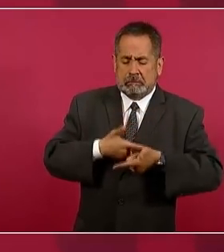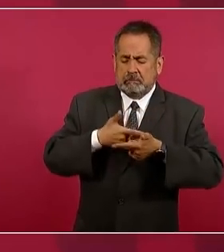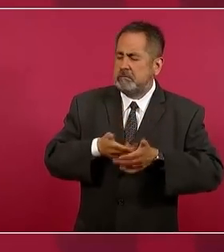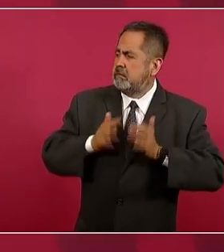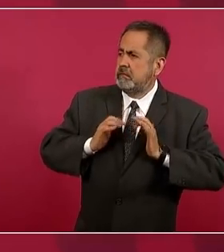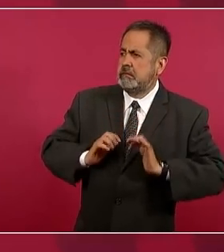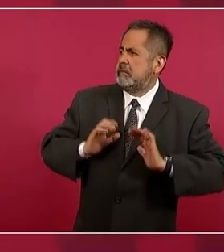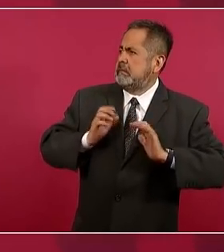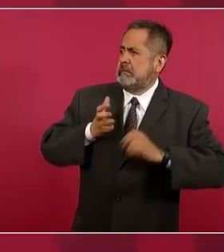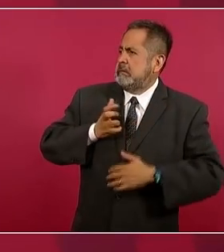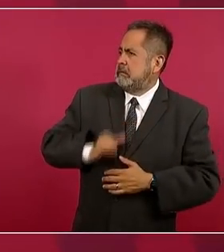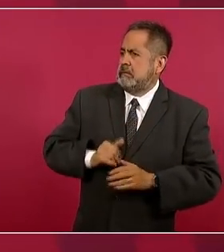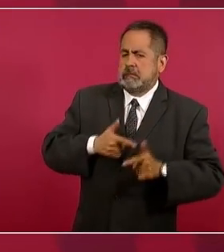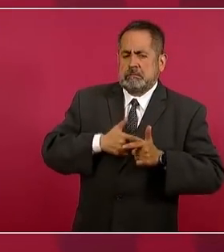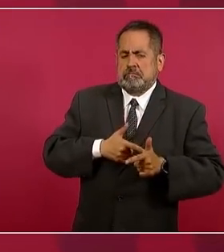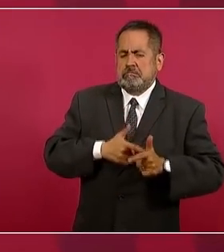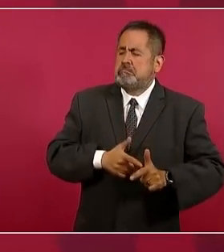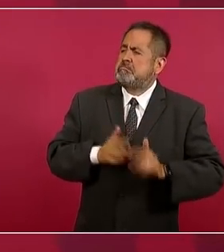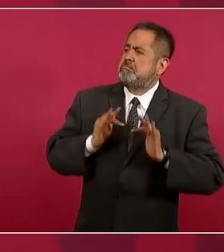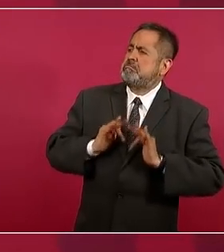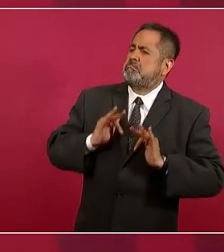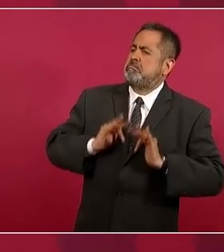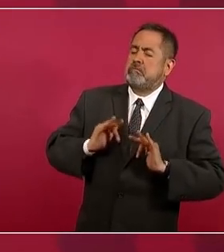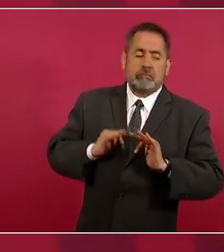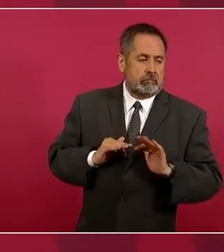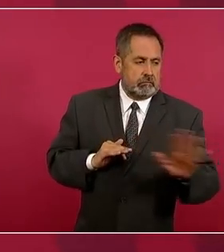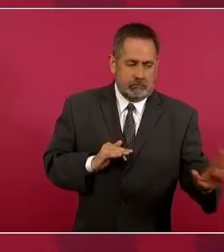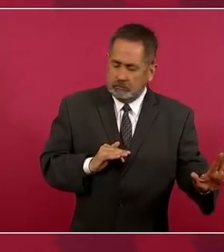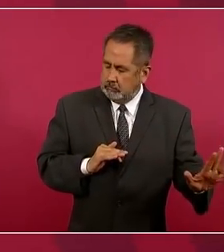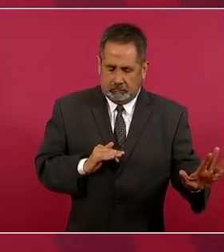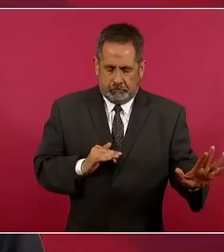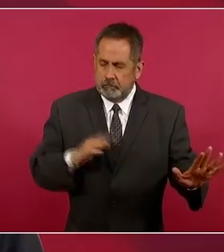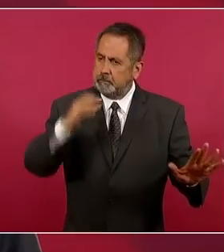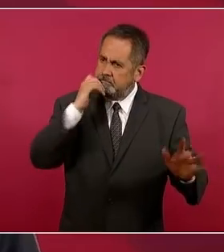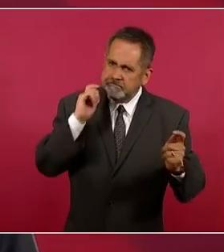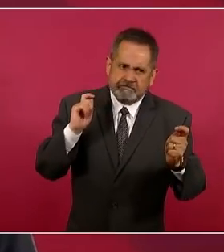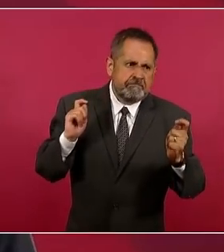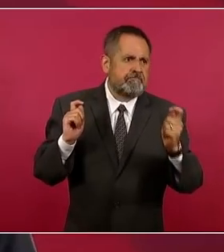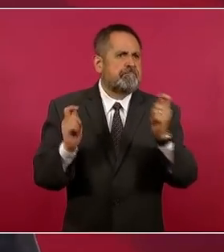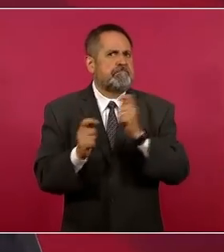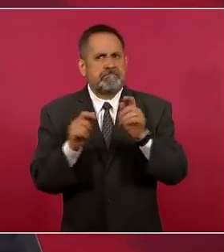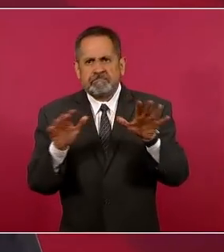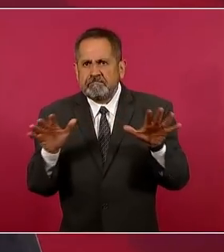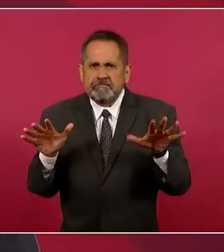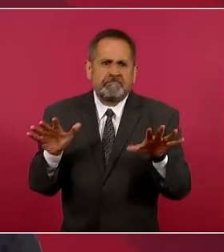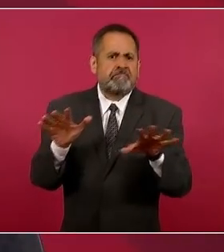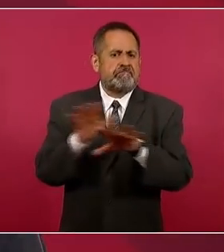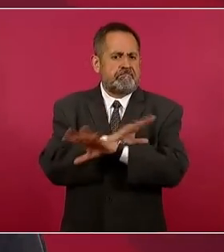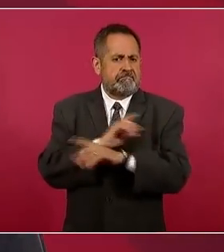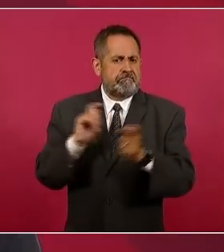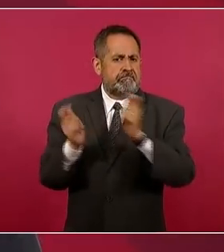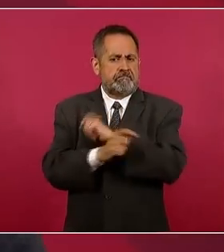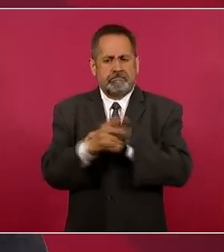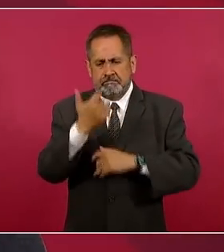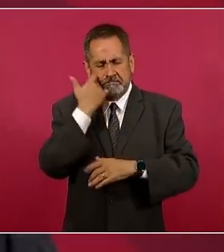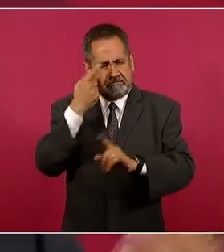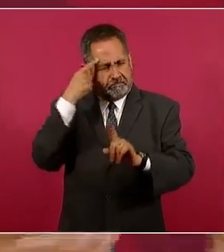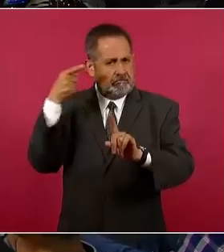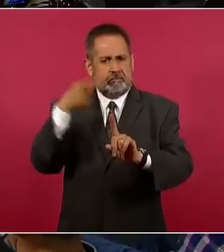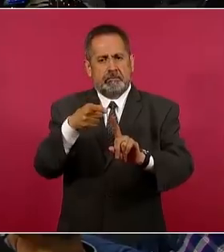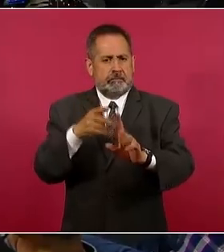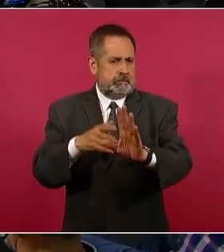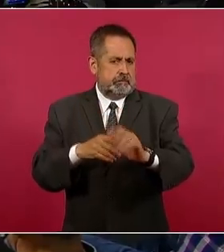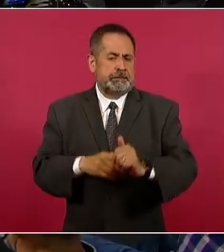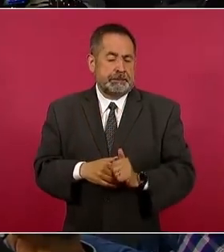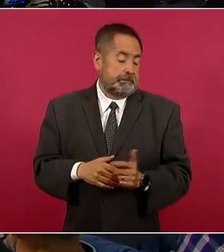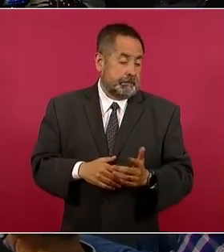conservar, y nosotros queremos transformar, ese es el fondo. Y pues